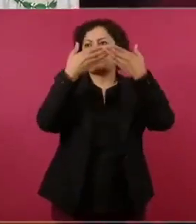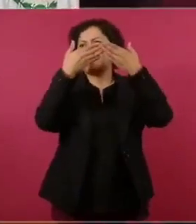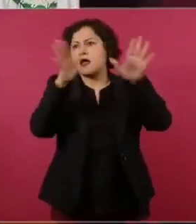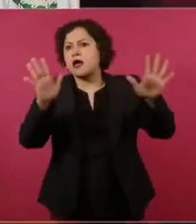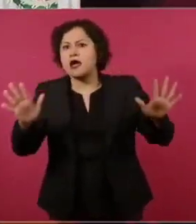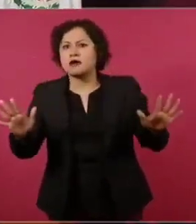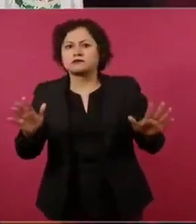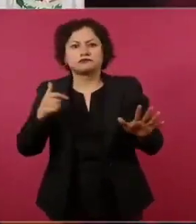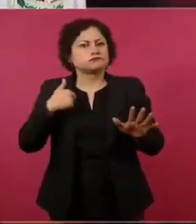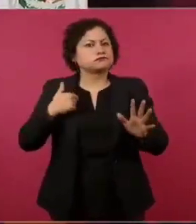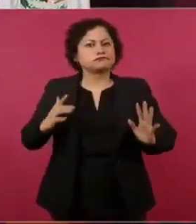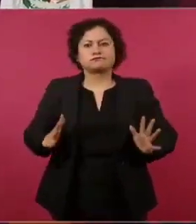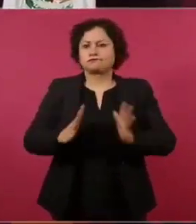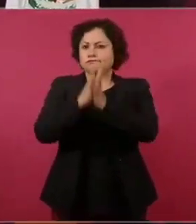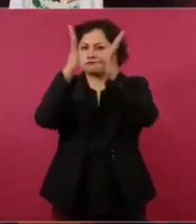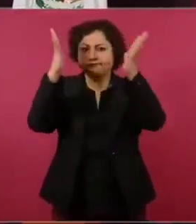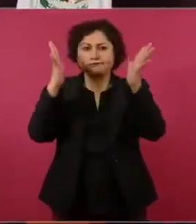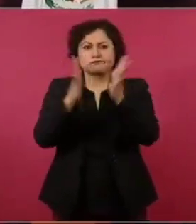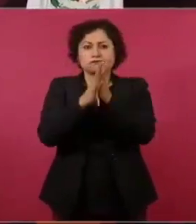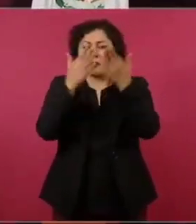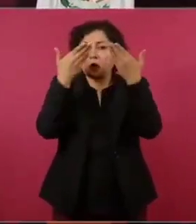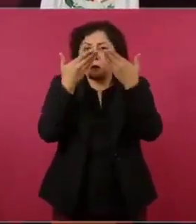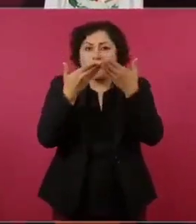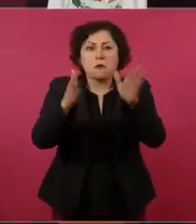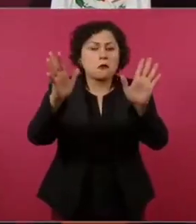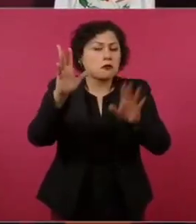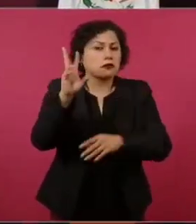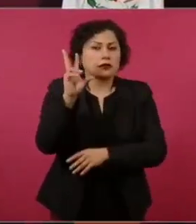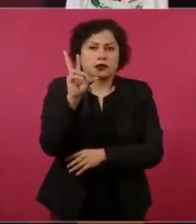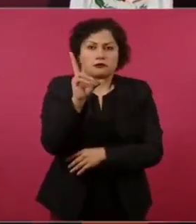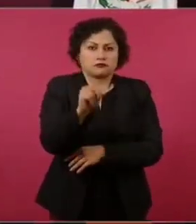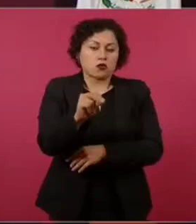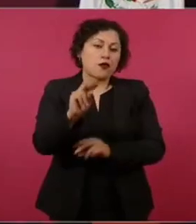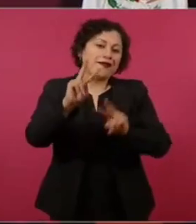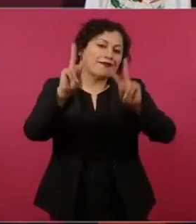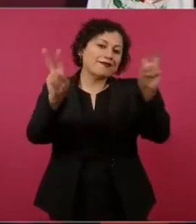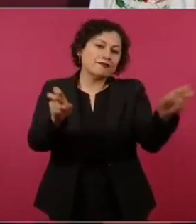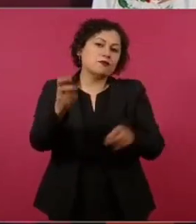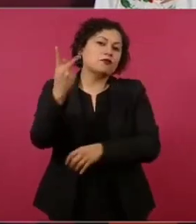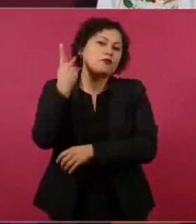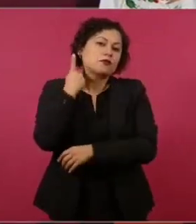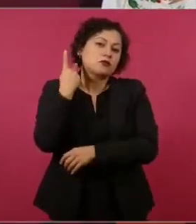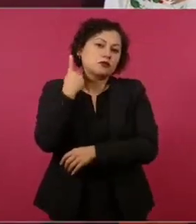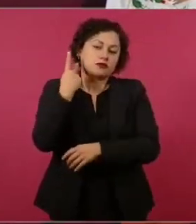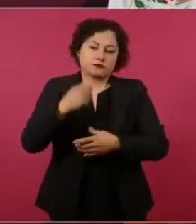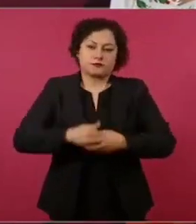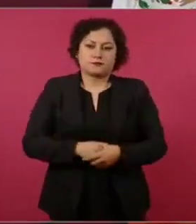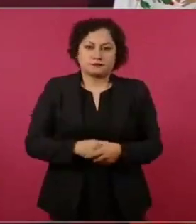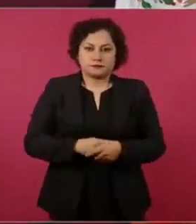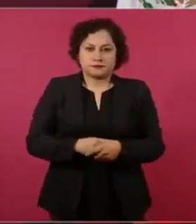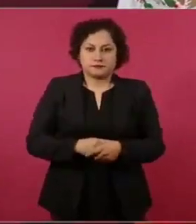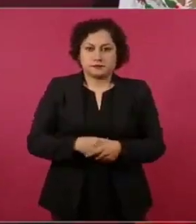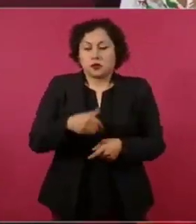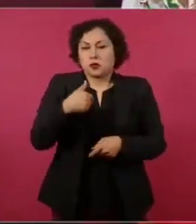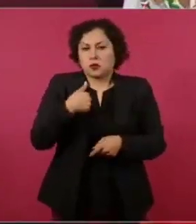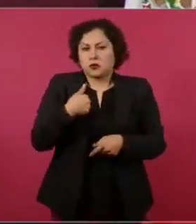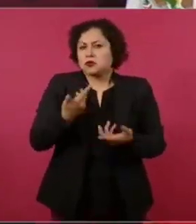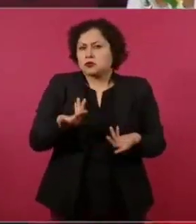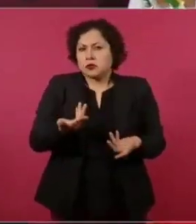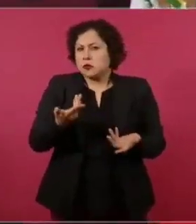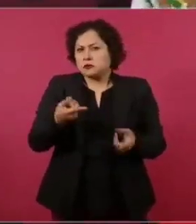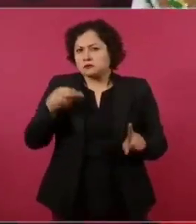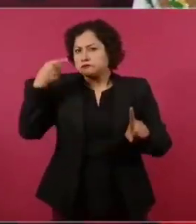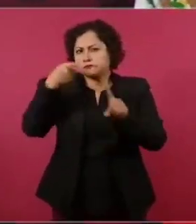participar en ninguna actividad pública política y me voy a dedicar a escribir.